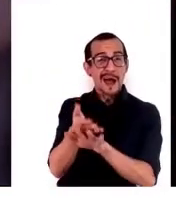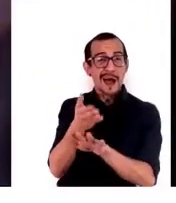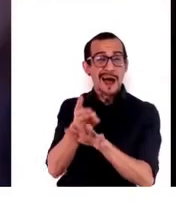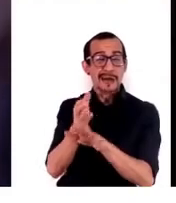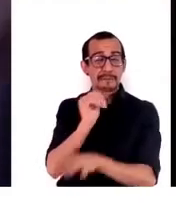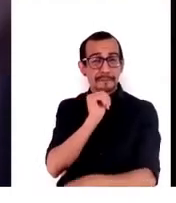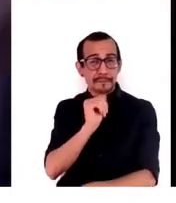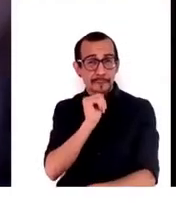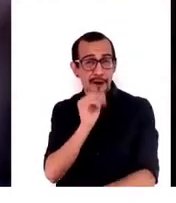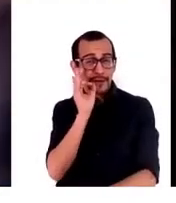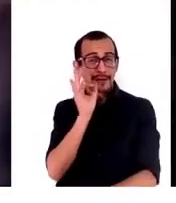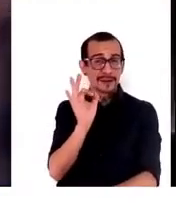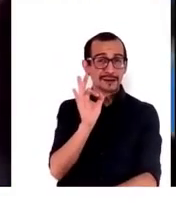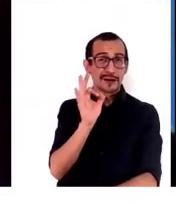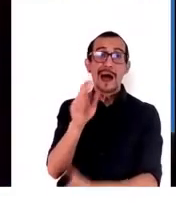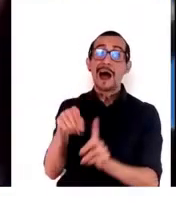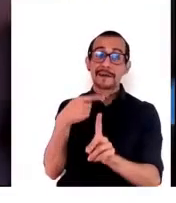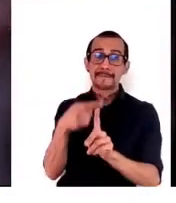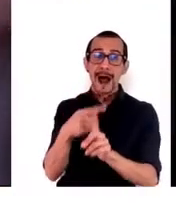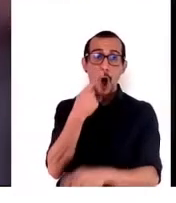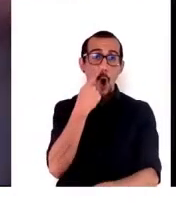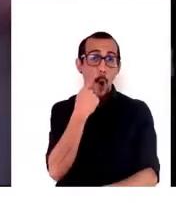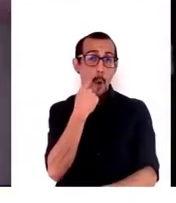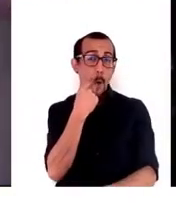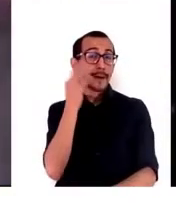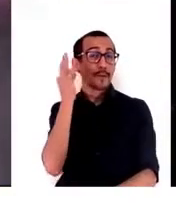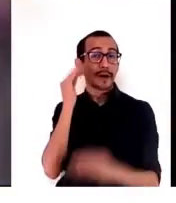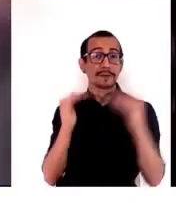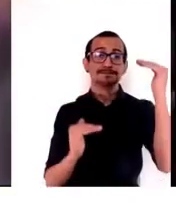pobres, y también entre hombres y mujeres.